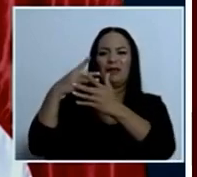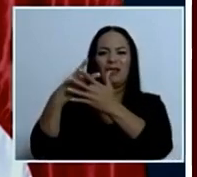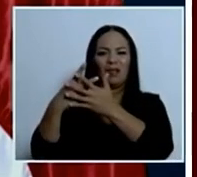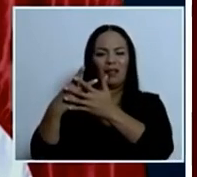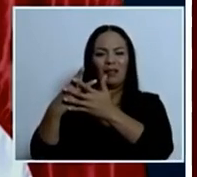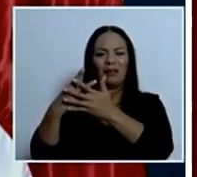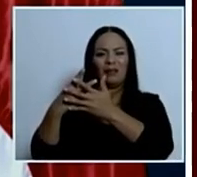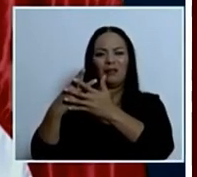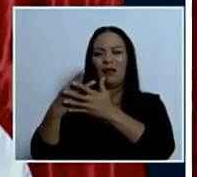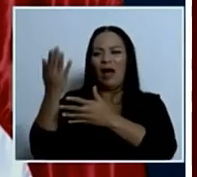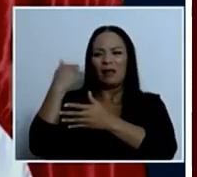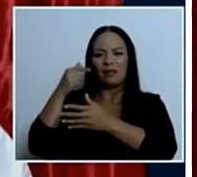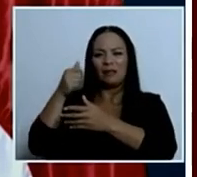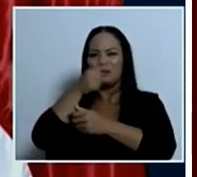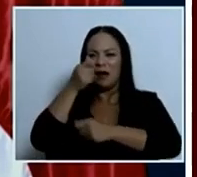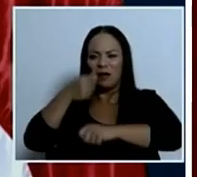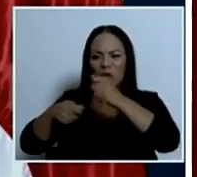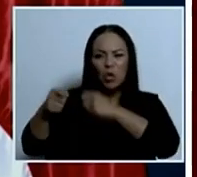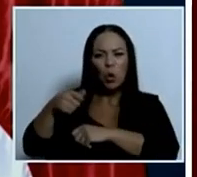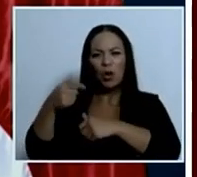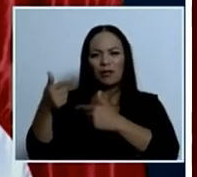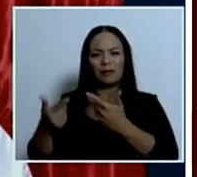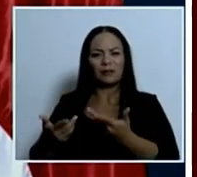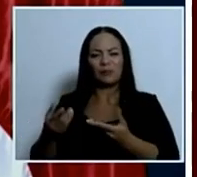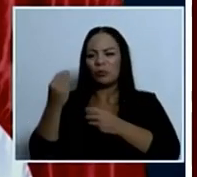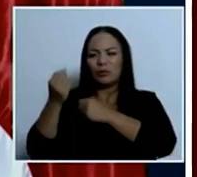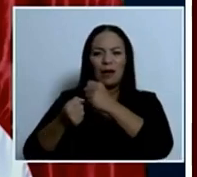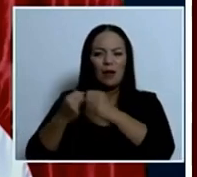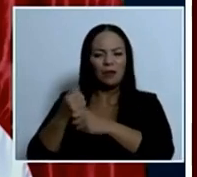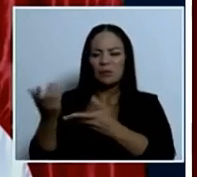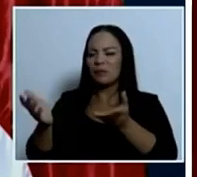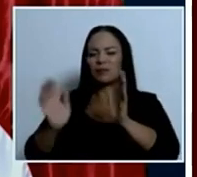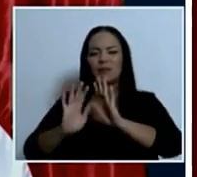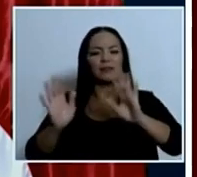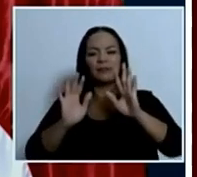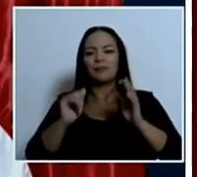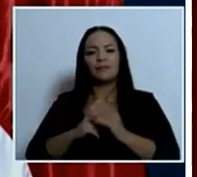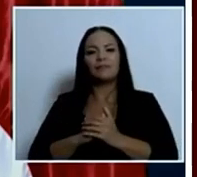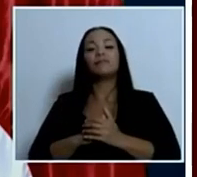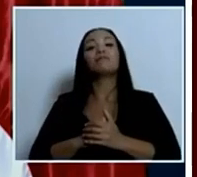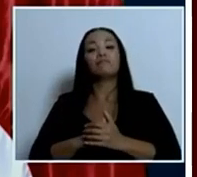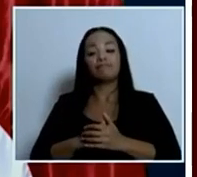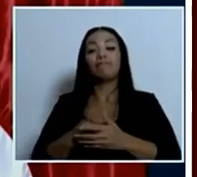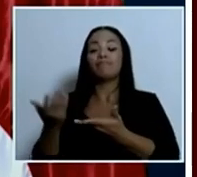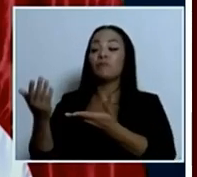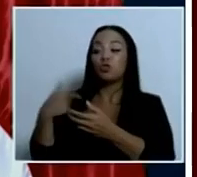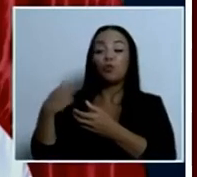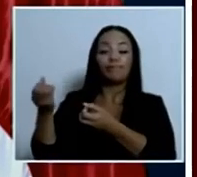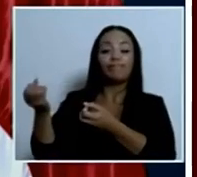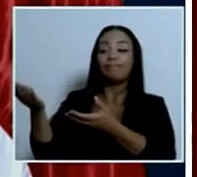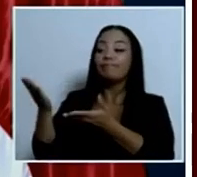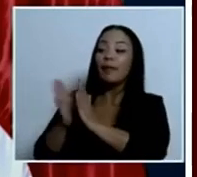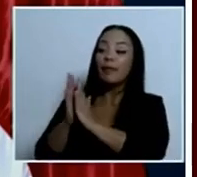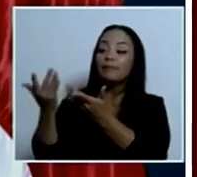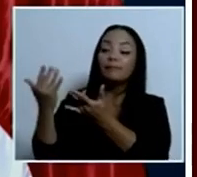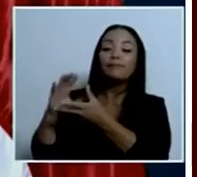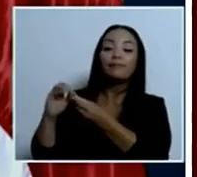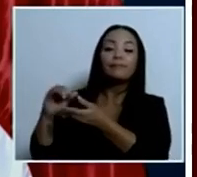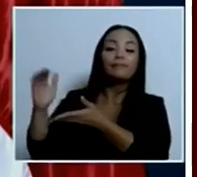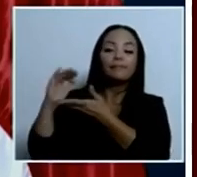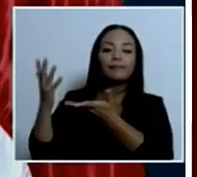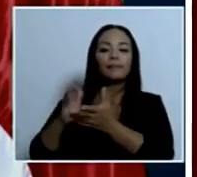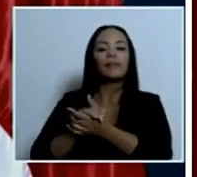A mí eso me parece inaceptable. Entonces, yo ya pedí cuentas también, doña Gloriana. Cuéntenos